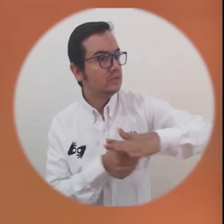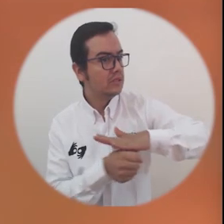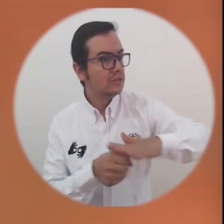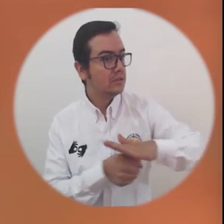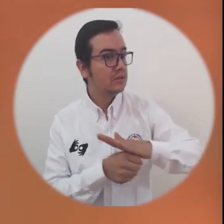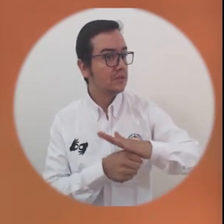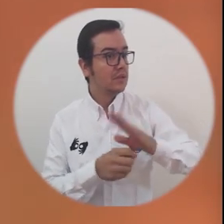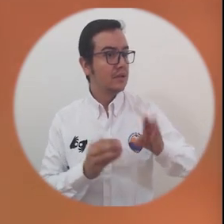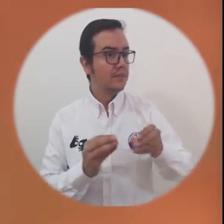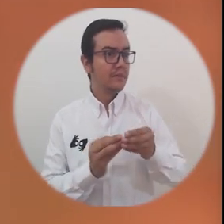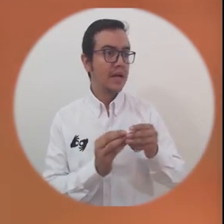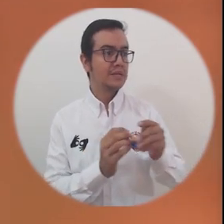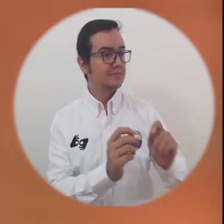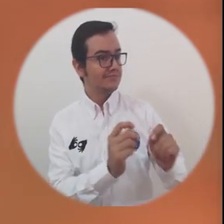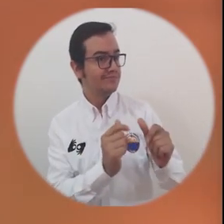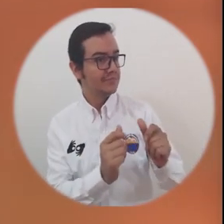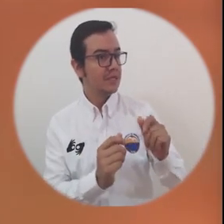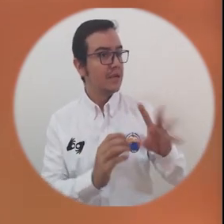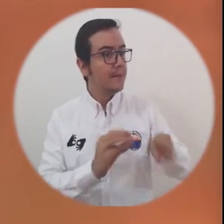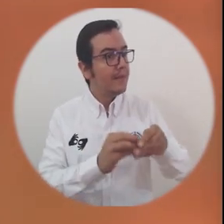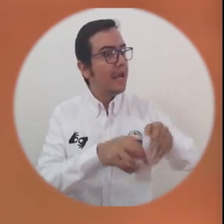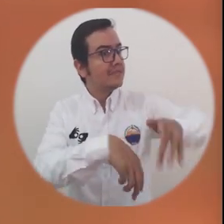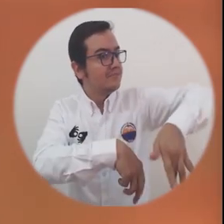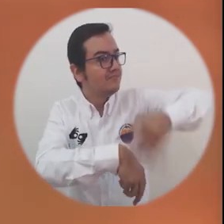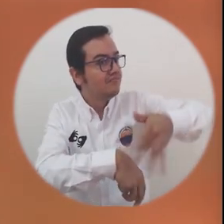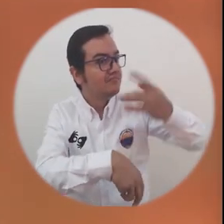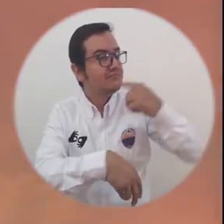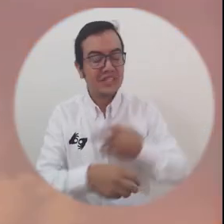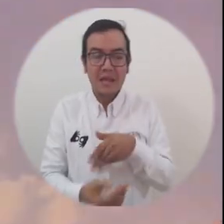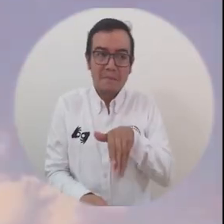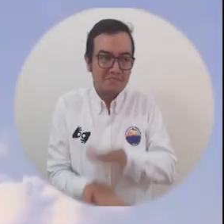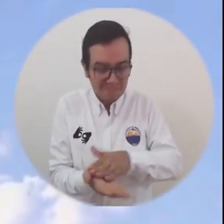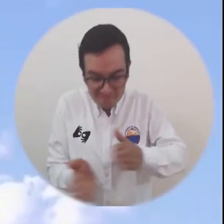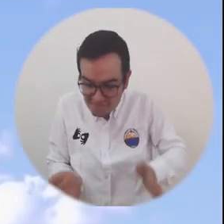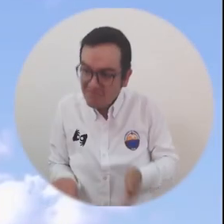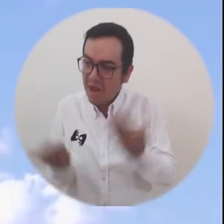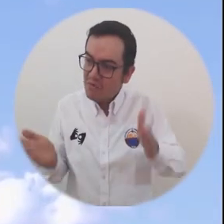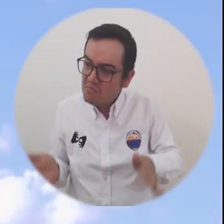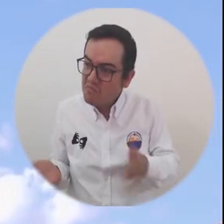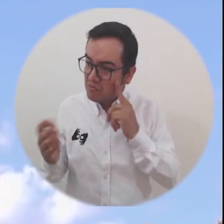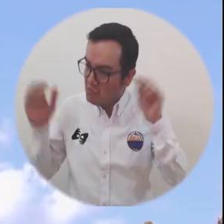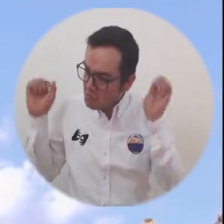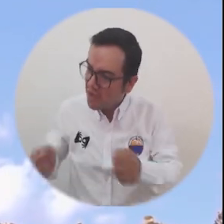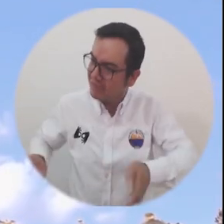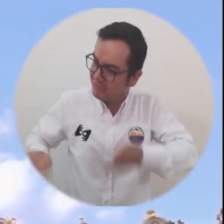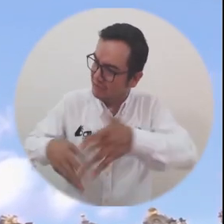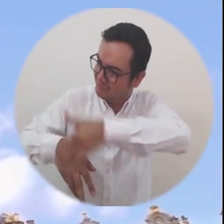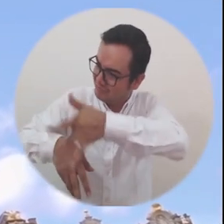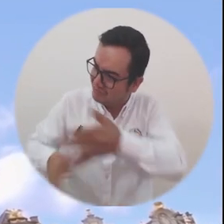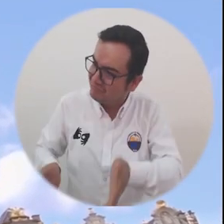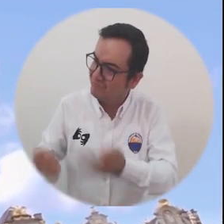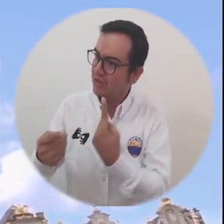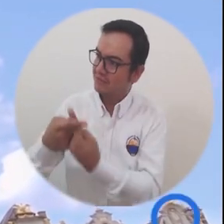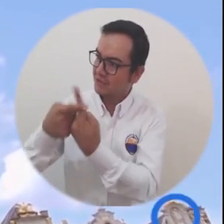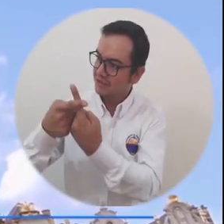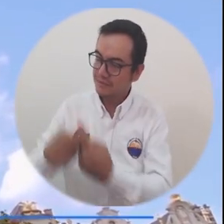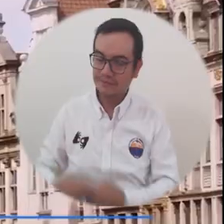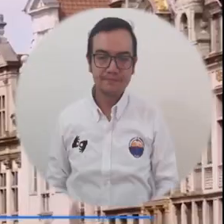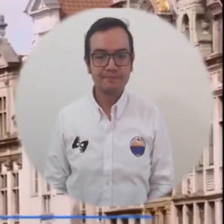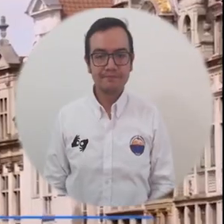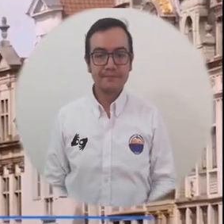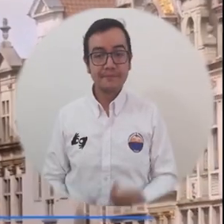y que más que apodatándonos un pequeño apoyo diciéndonos como que dágale empujan diciéndonos sí sí pueden continúen